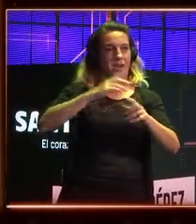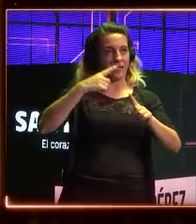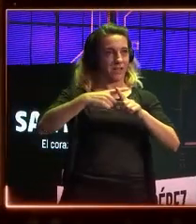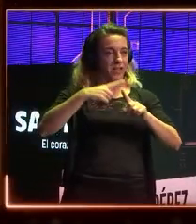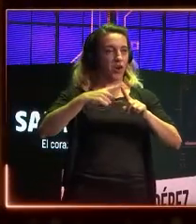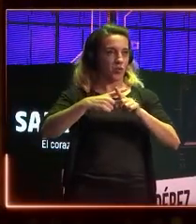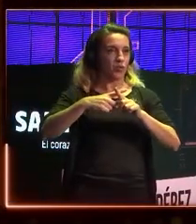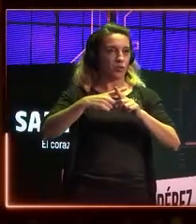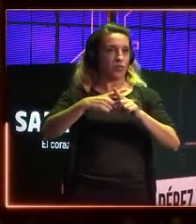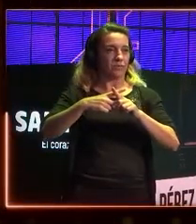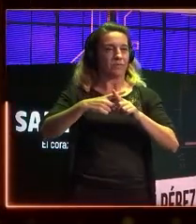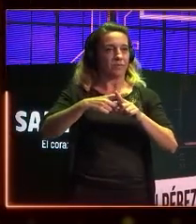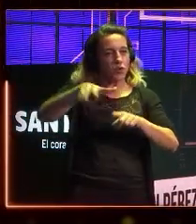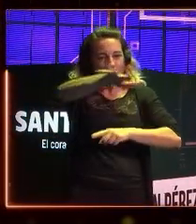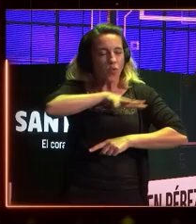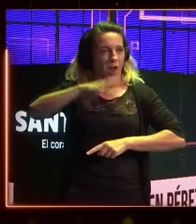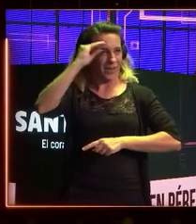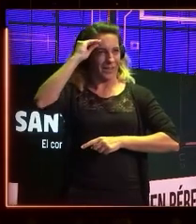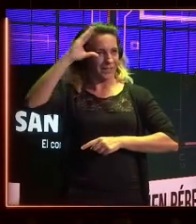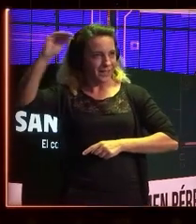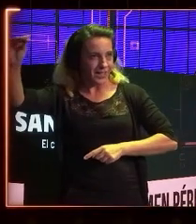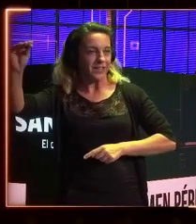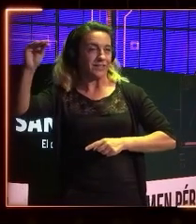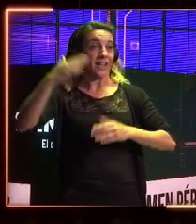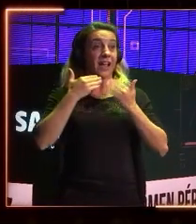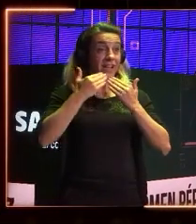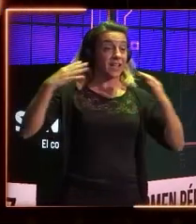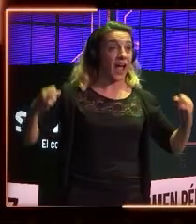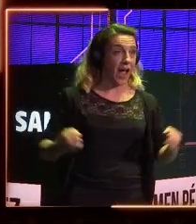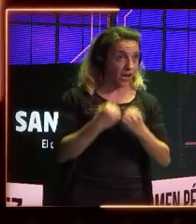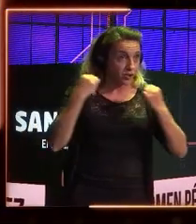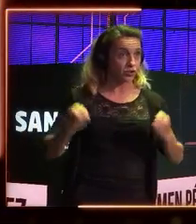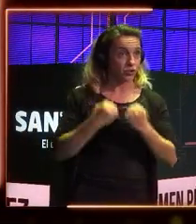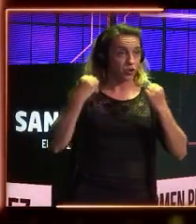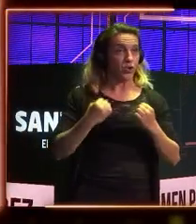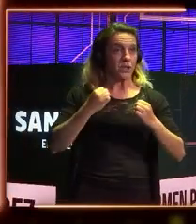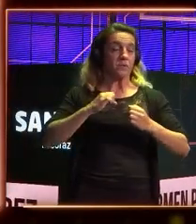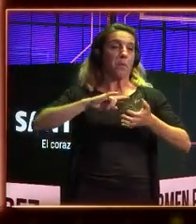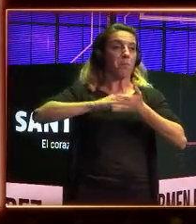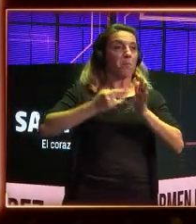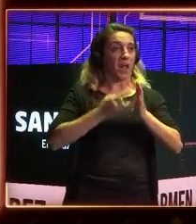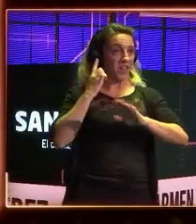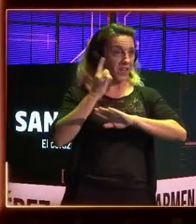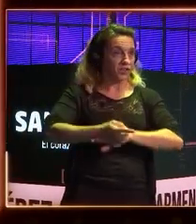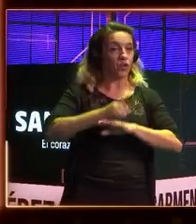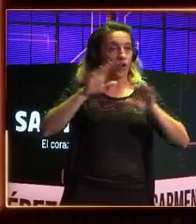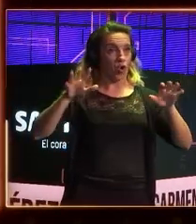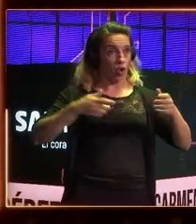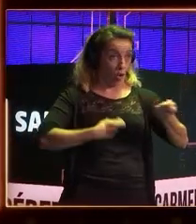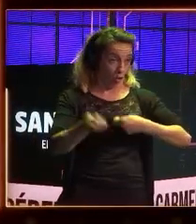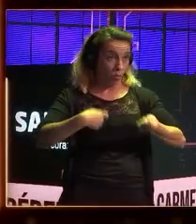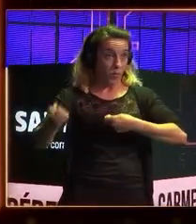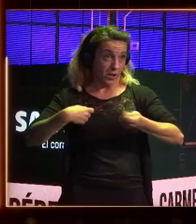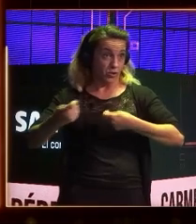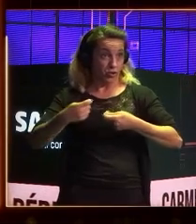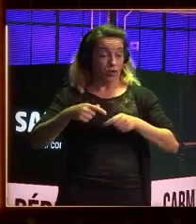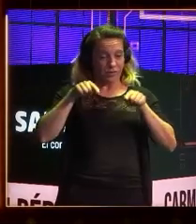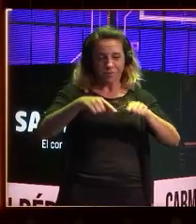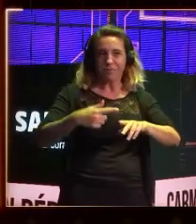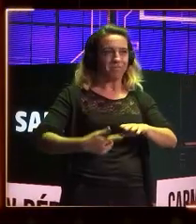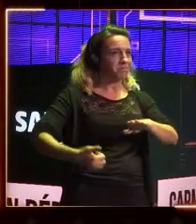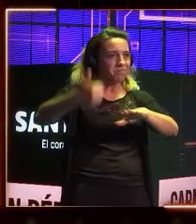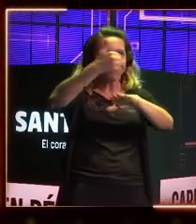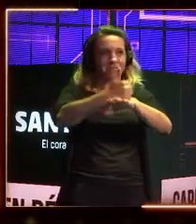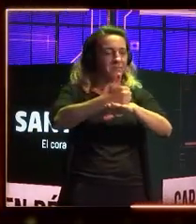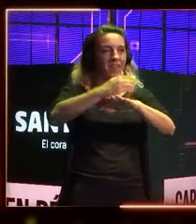Hacemos varias acciones. Entre ellas, destaca un plan director de comercio, donde uno de los ejes esenciales es